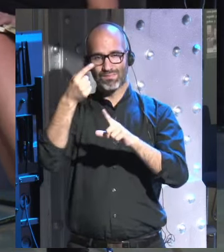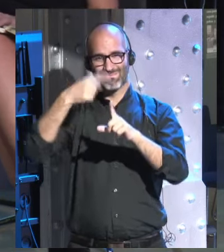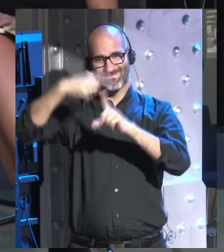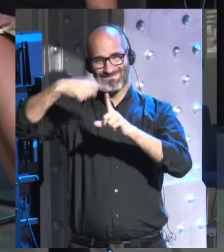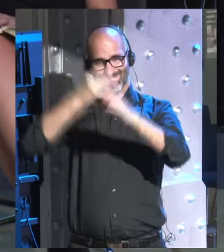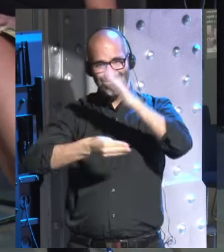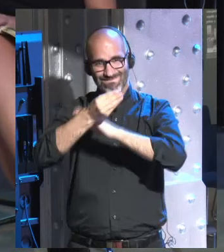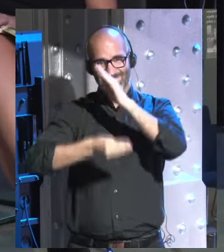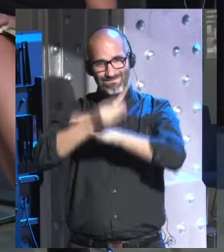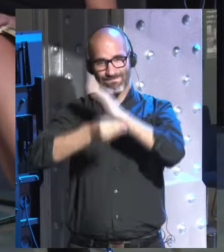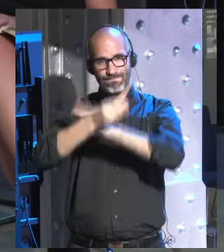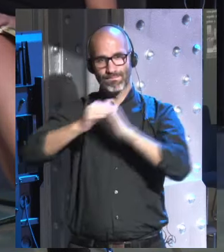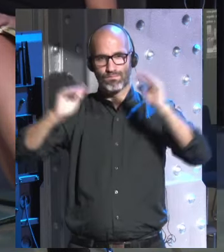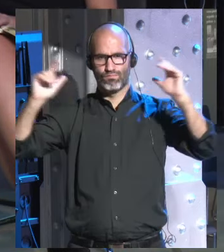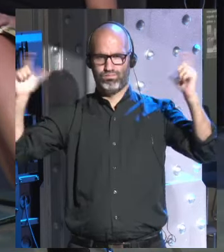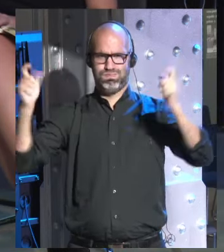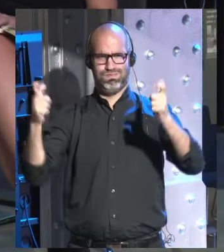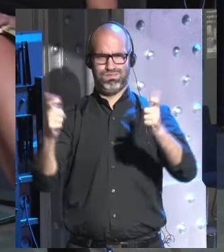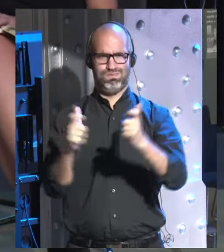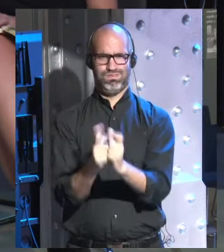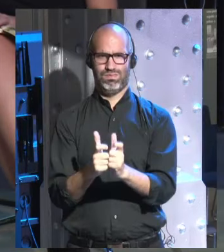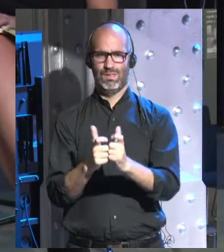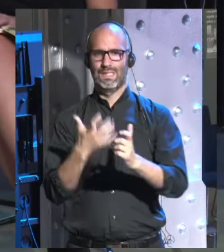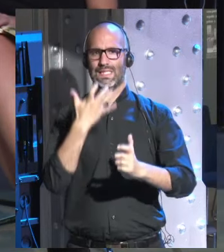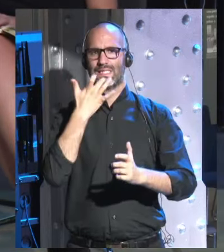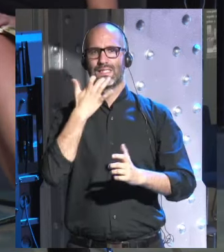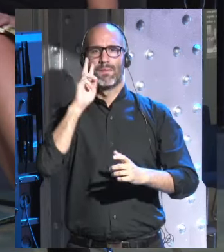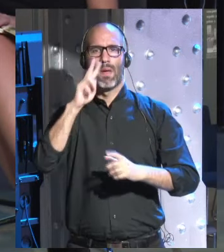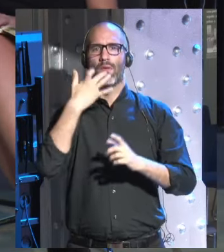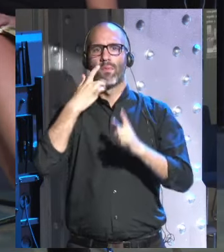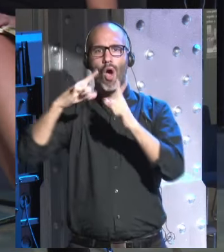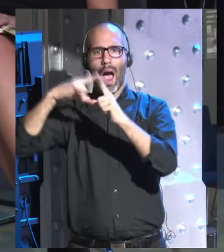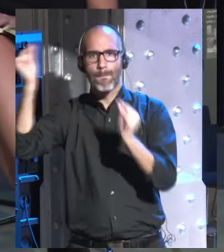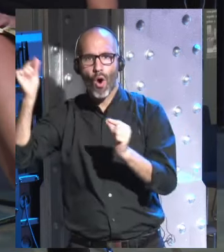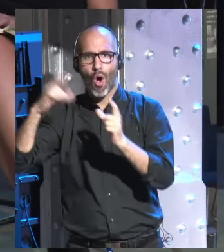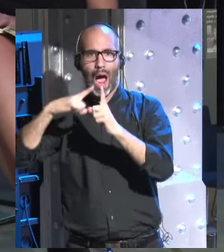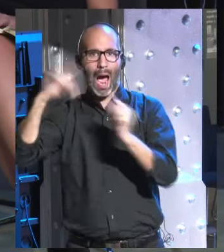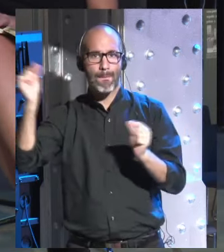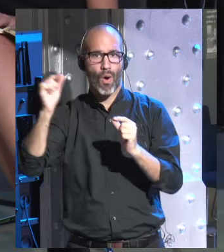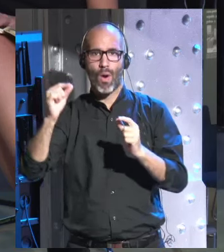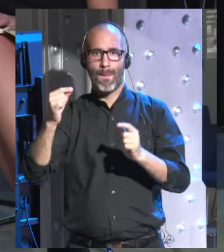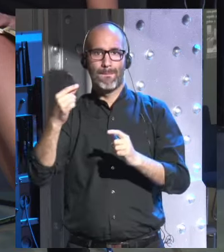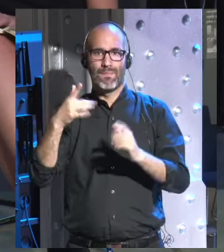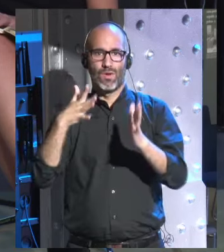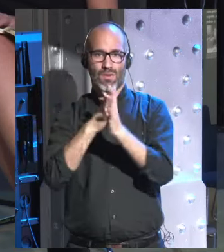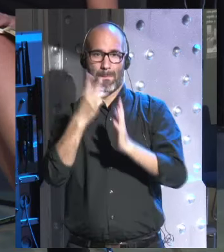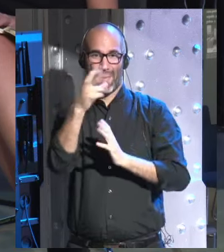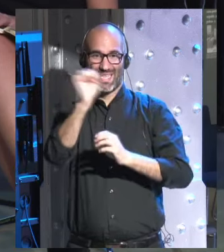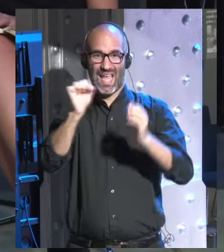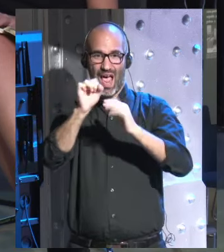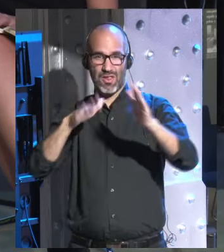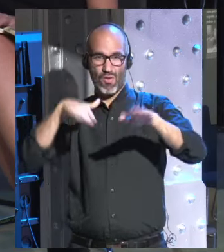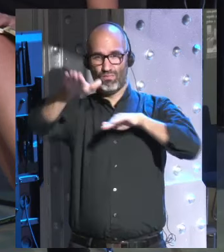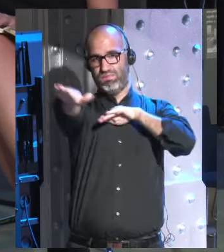abruptamente si te fijas en casos como Japón Japón está 20 años por delante de nosotros